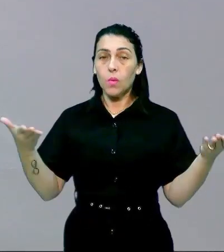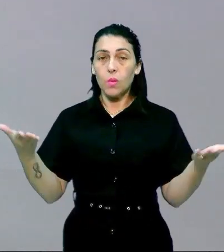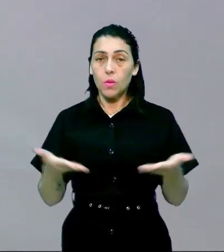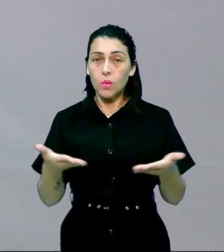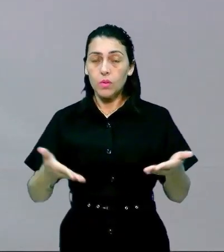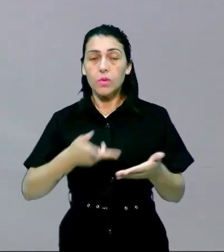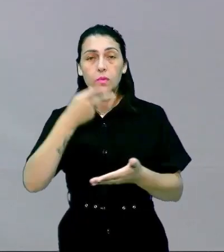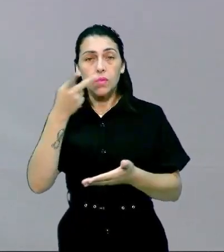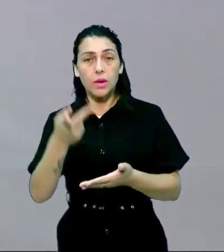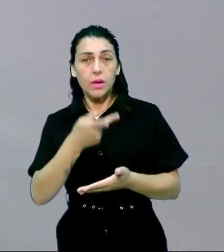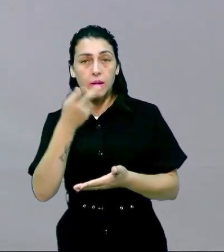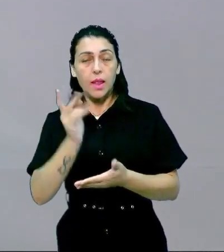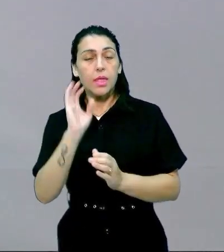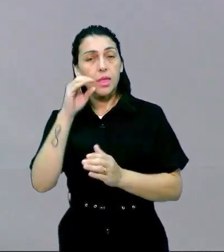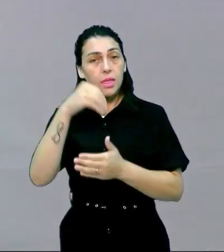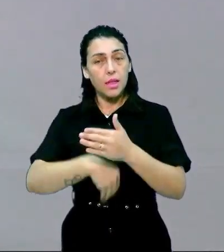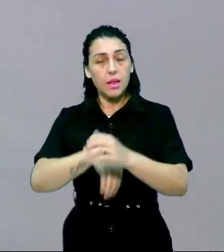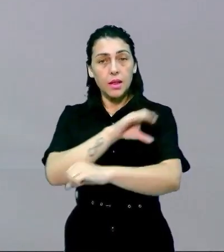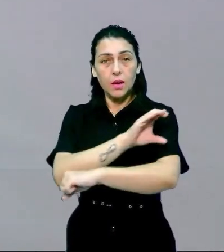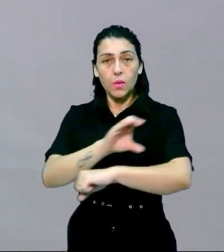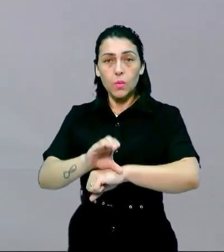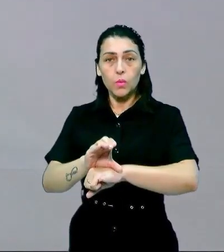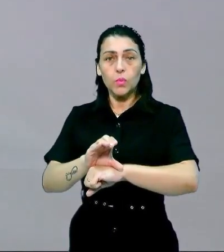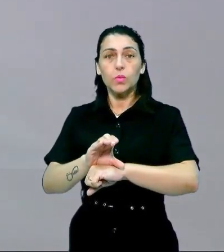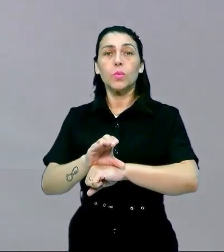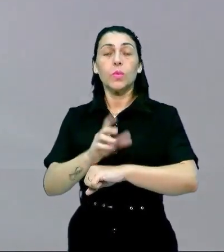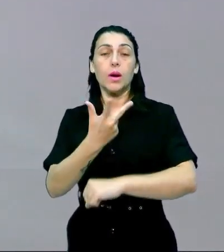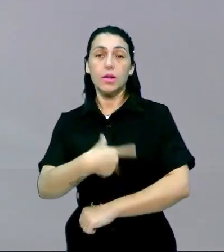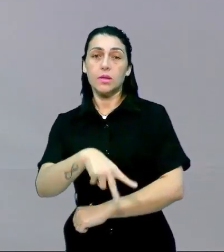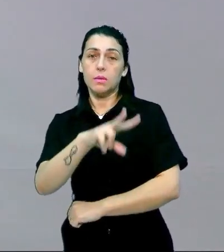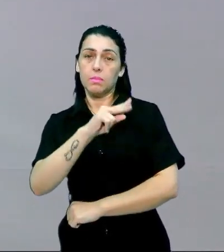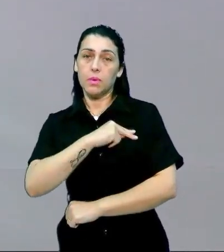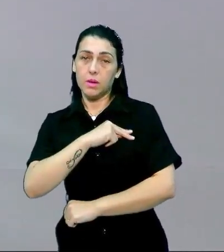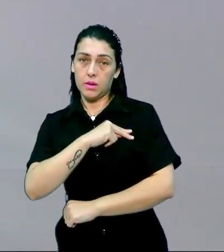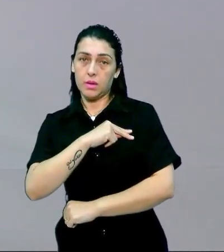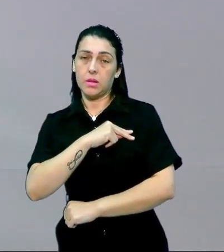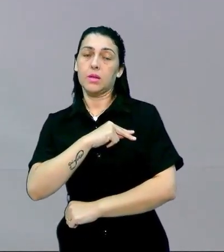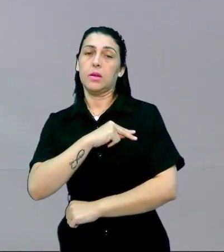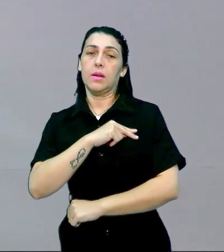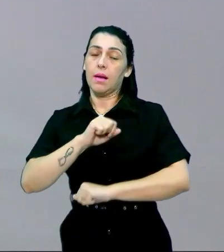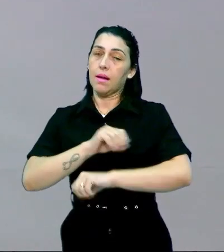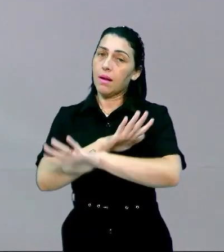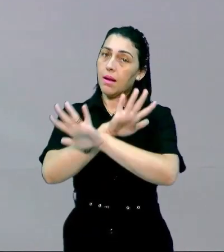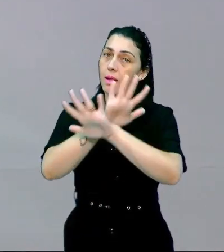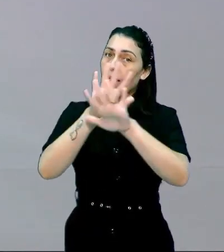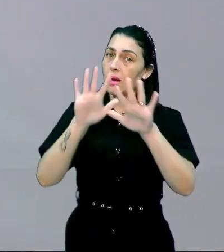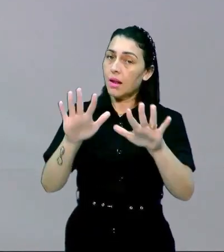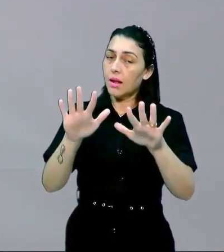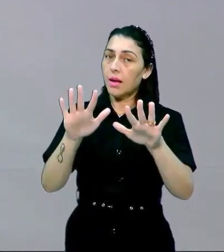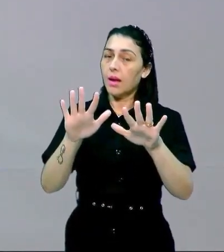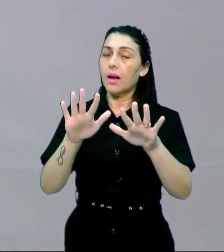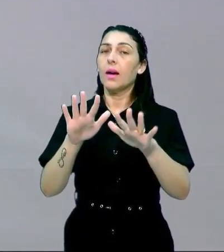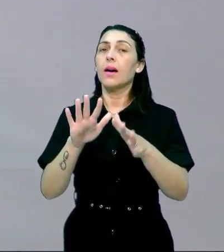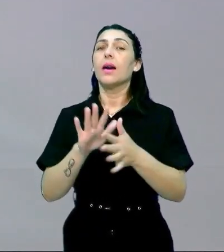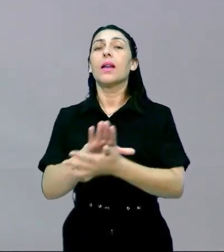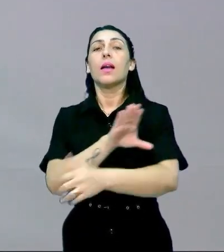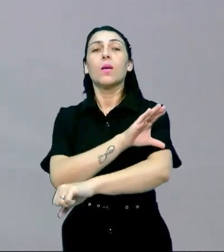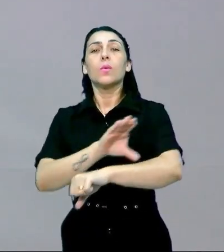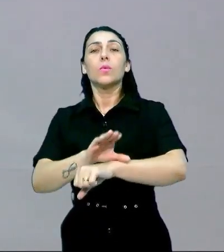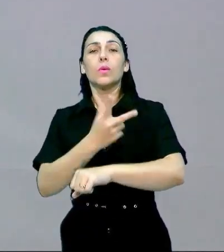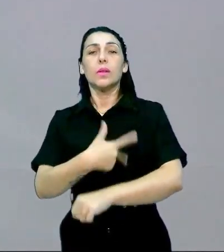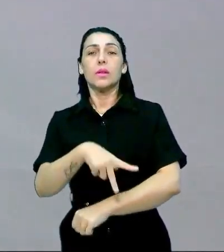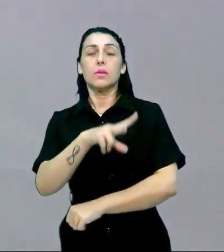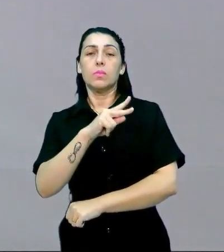vamos hablar un poco dentro de la cultura española de España claro que la cultura